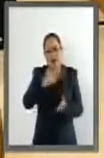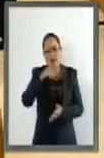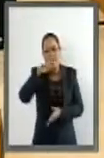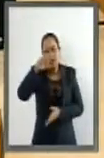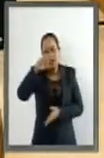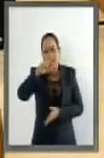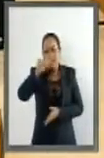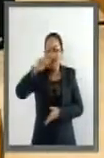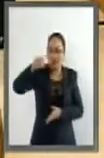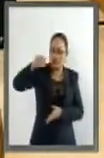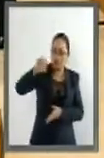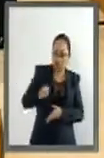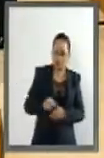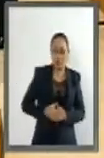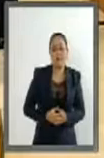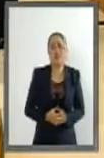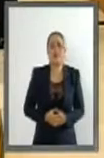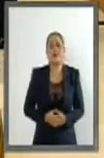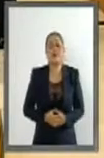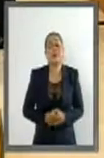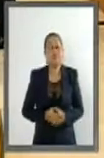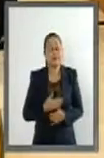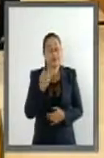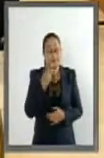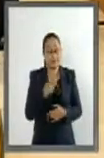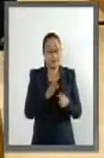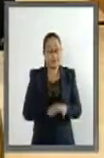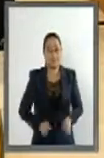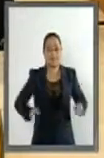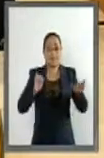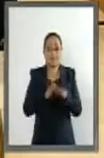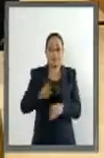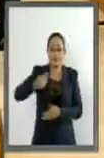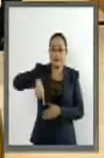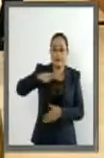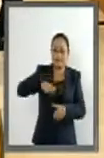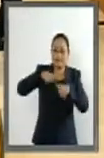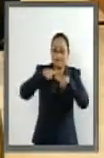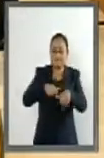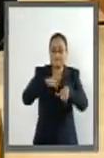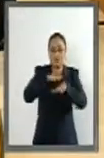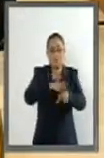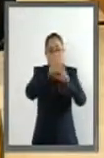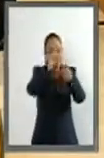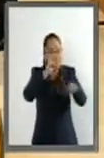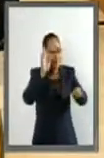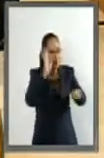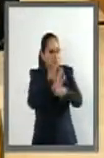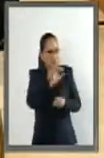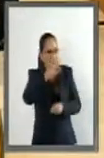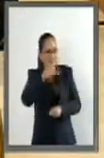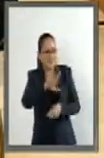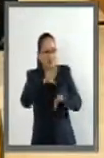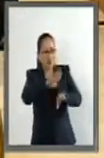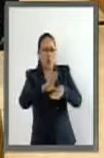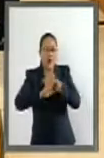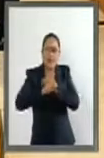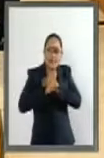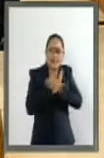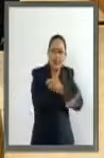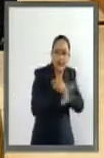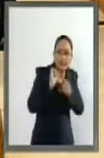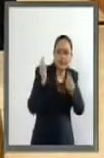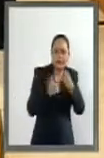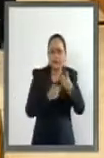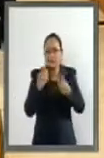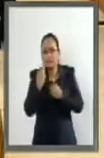anterior, resulta indispensable continuar con el trabajo de cultura de la prevención de desastres, así como la